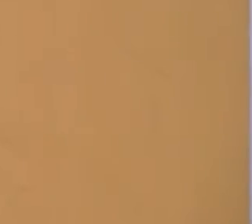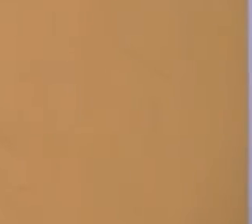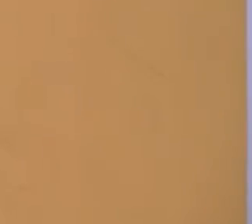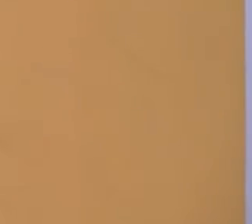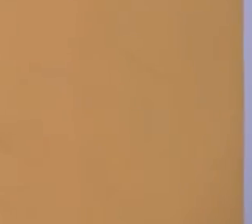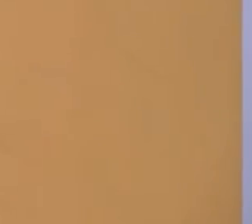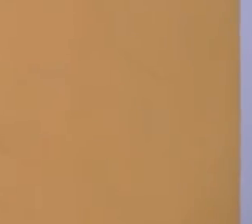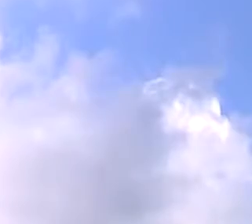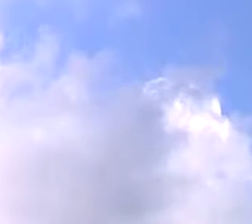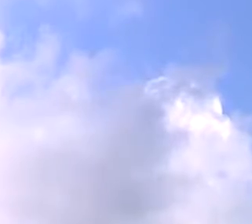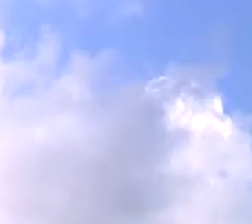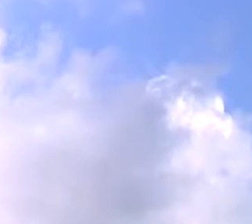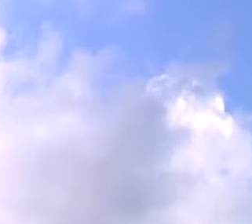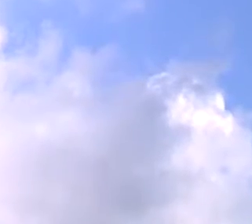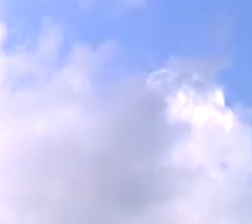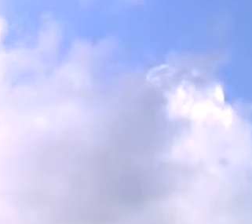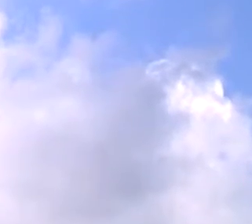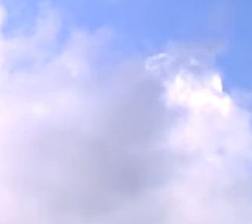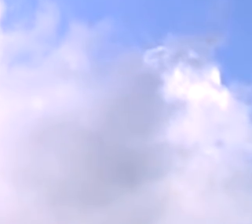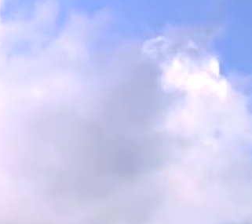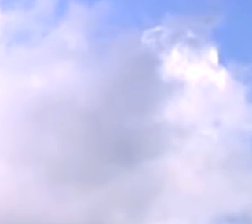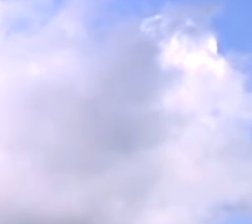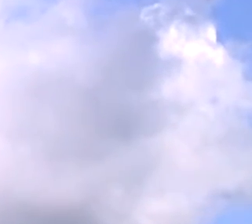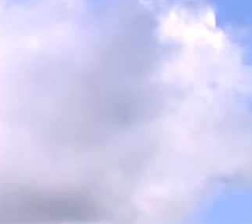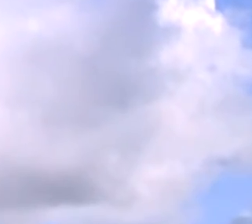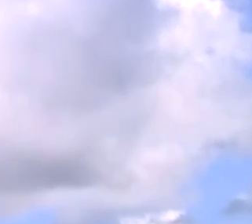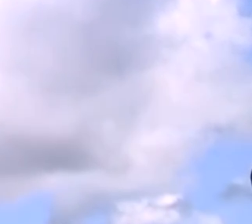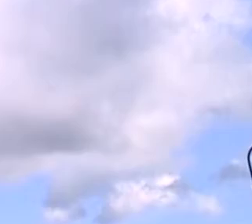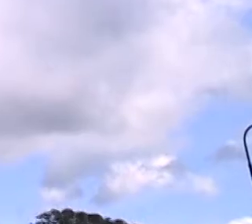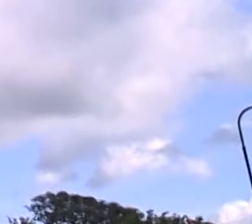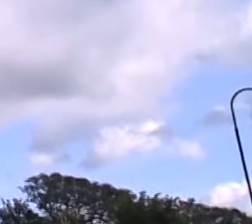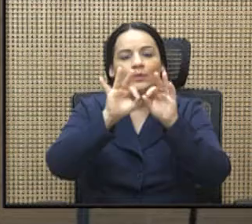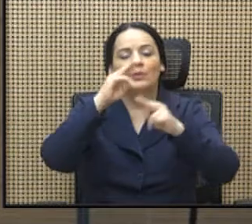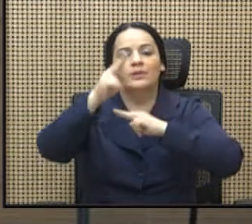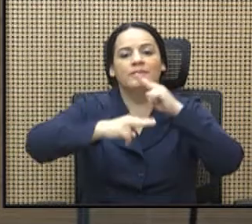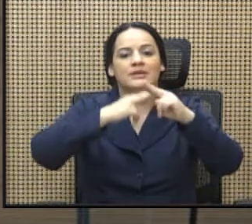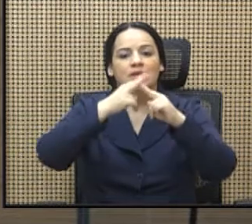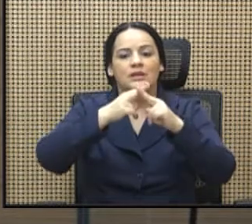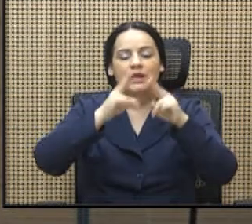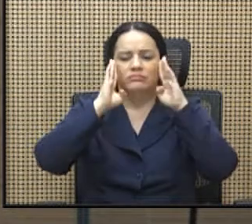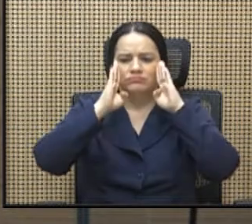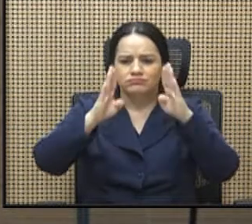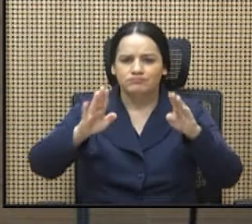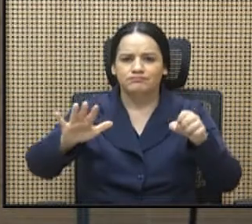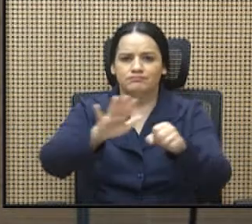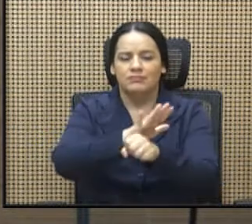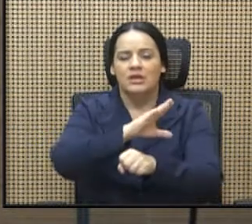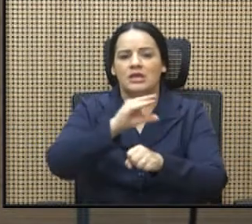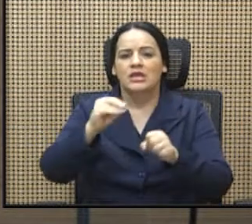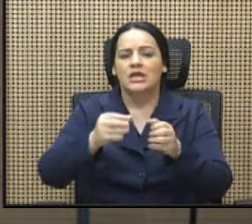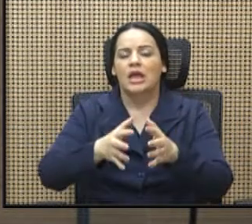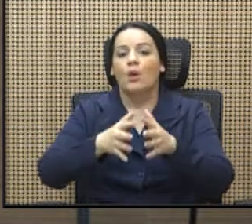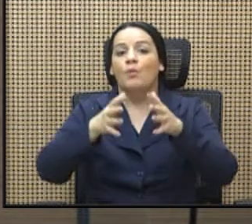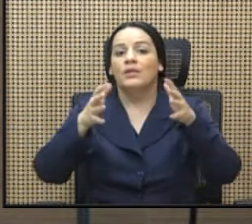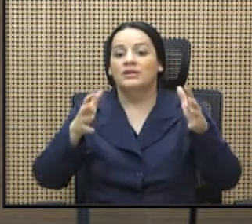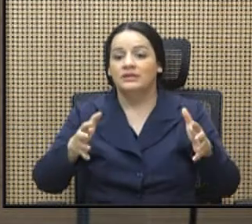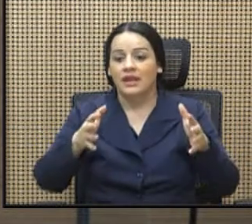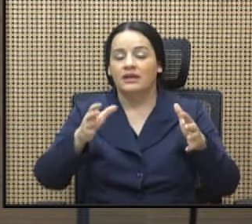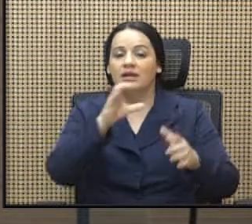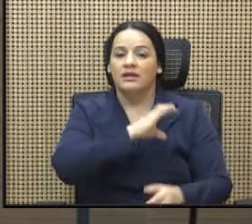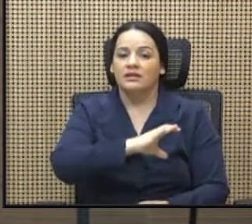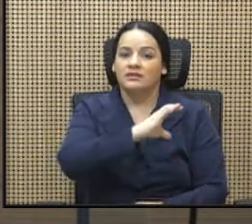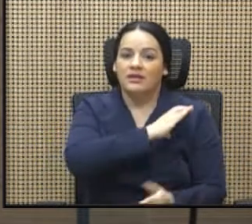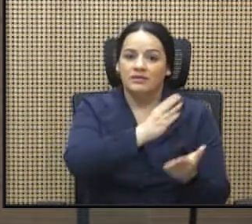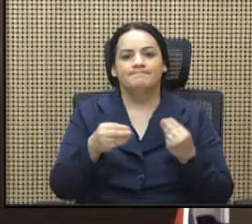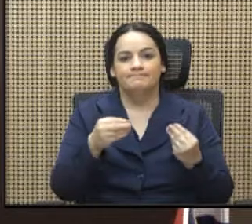se le incorpora a la Comisión a la Caja Costalicense del Seguro Social. La diputada Ivonne Acuña manifestó que ya han pasado siete